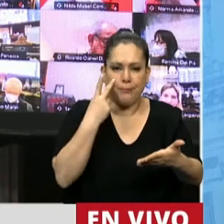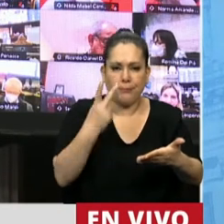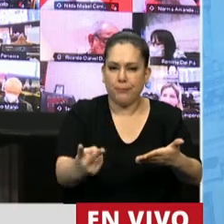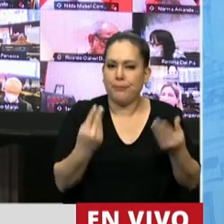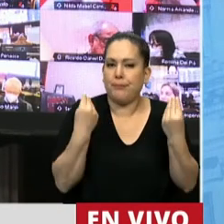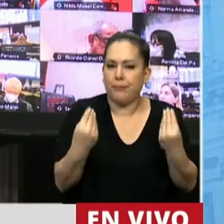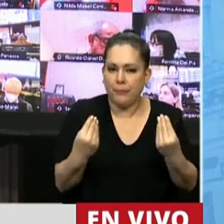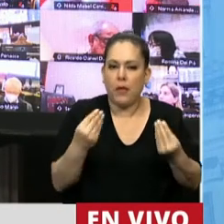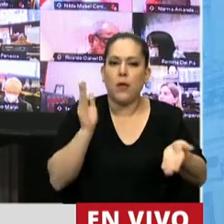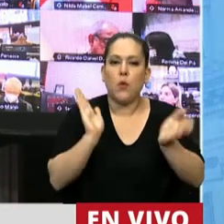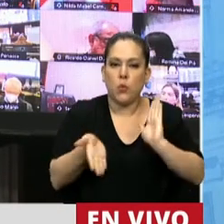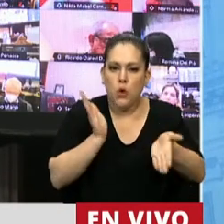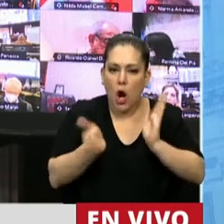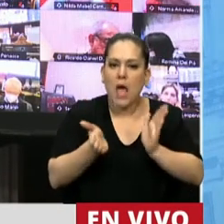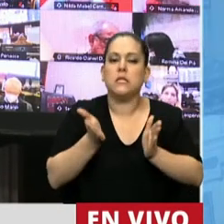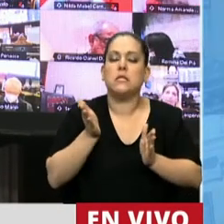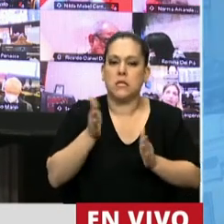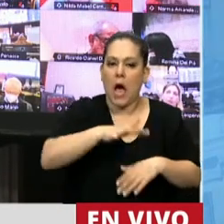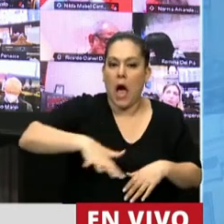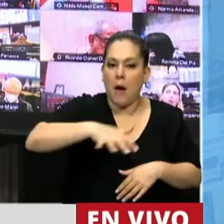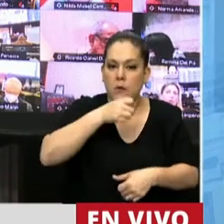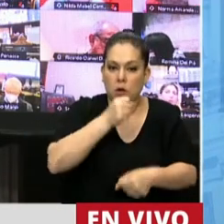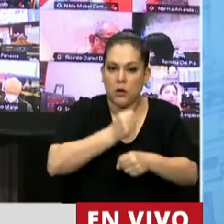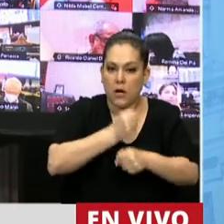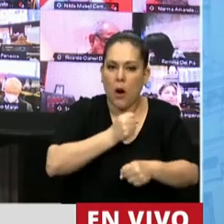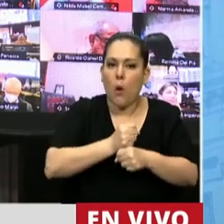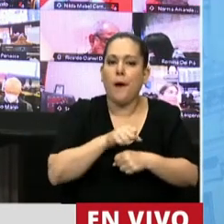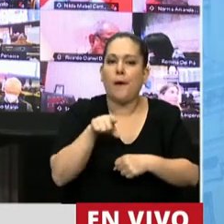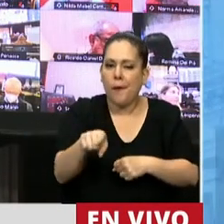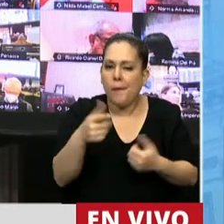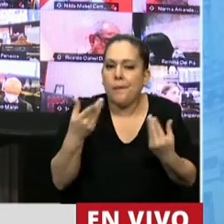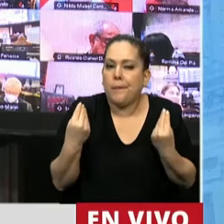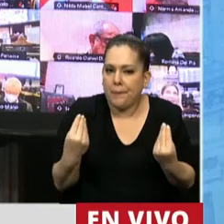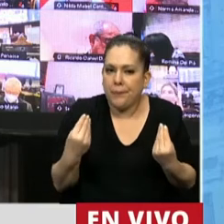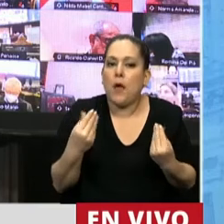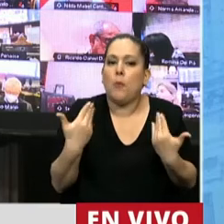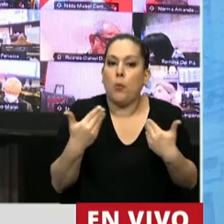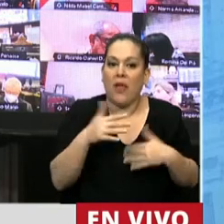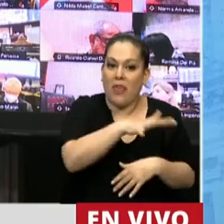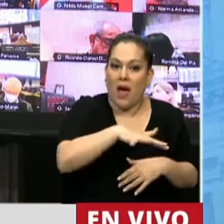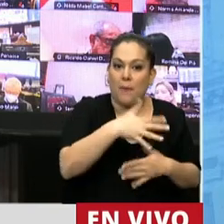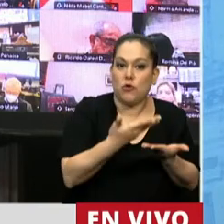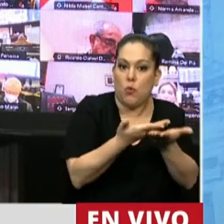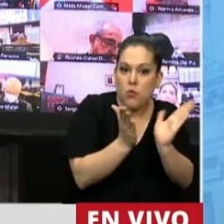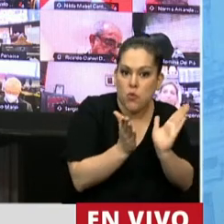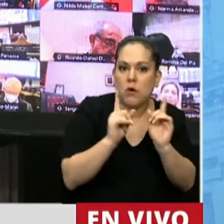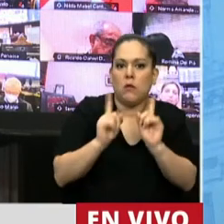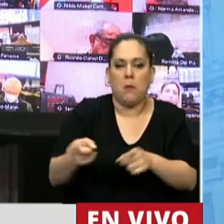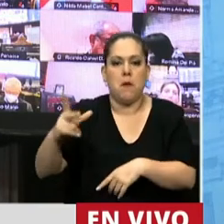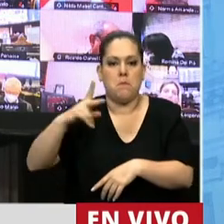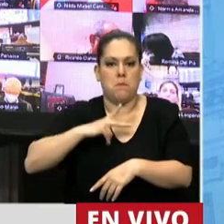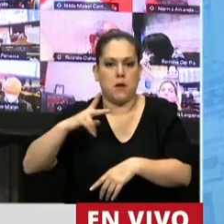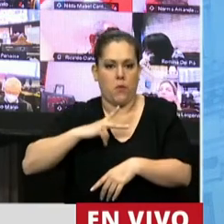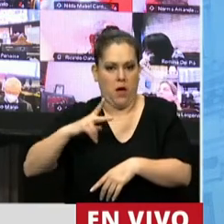violencia y el acoso en el mundo del trabajo son conductas que pueden ser perpetradas tanto en el sector público como en el sector privado, pero